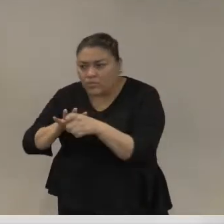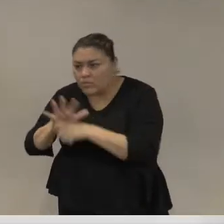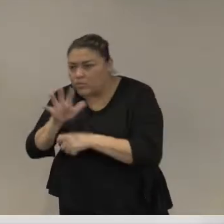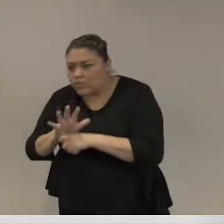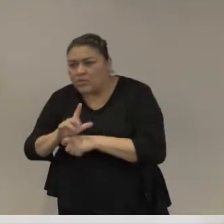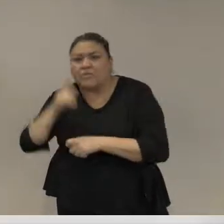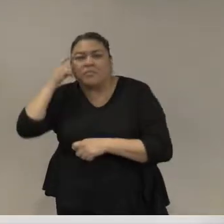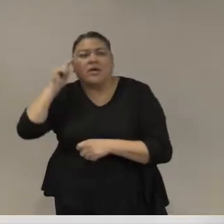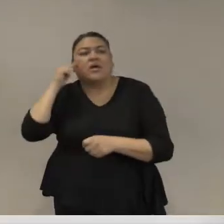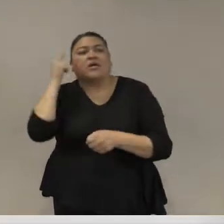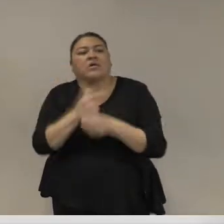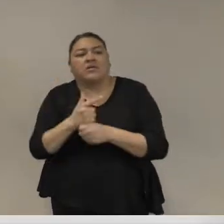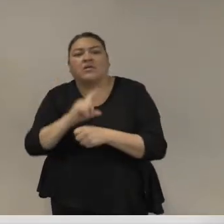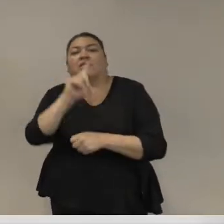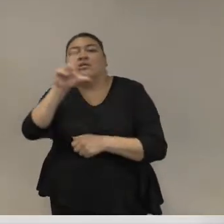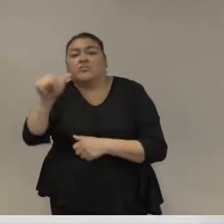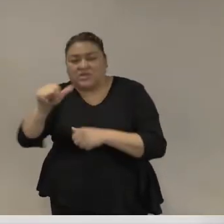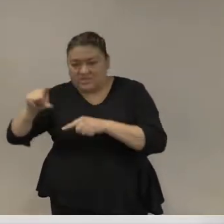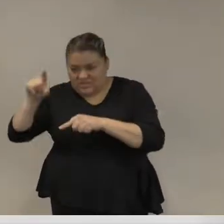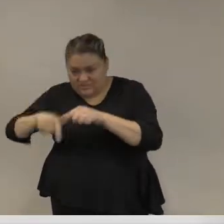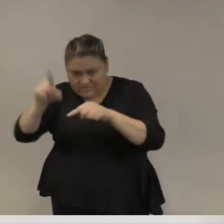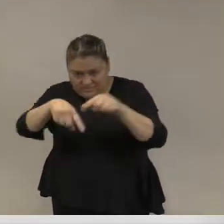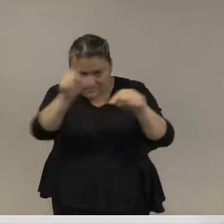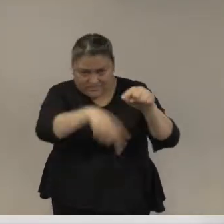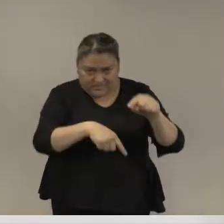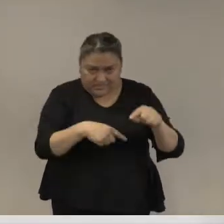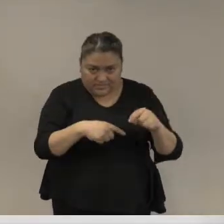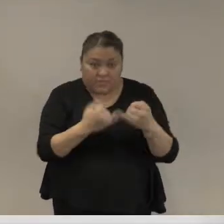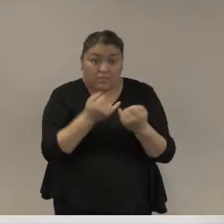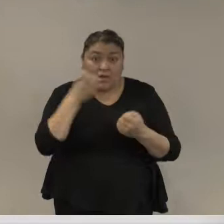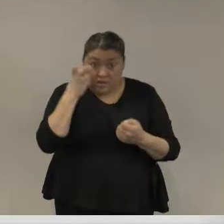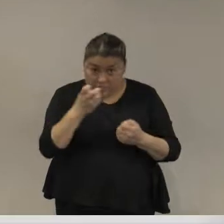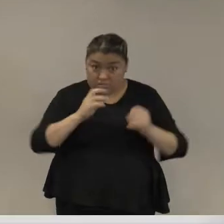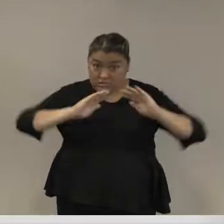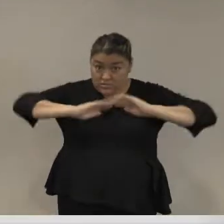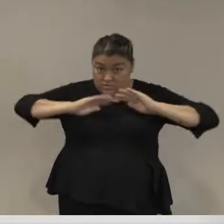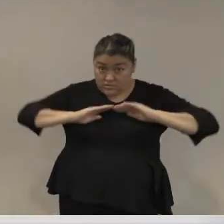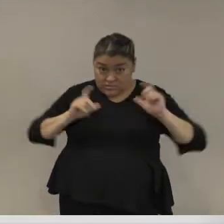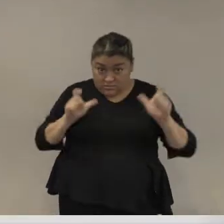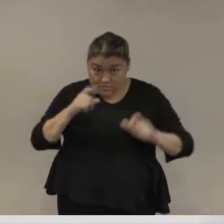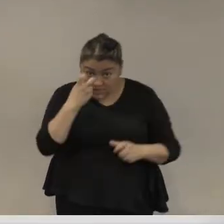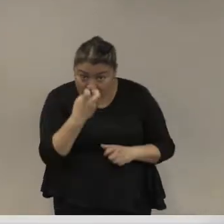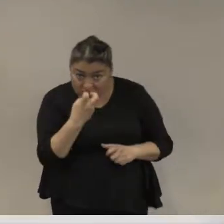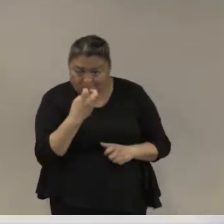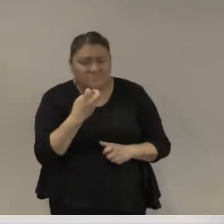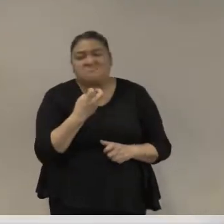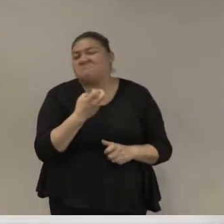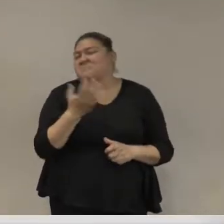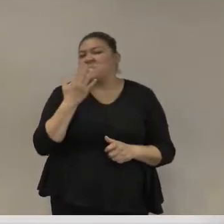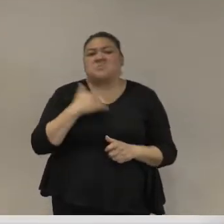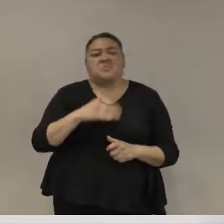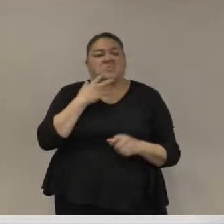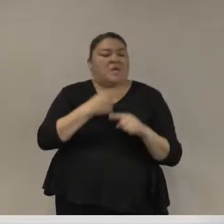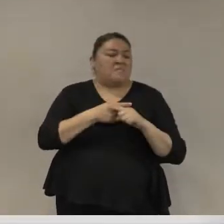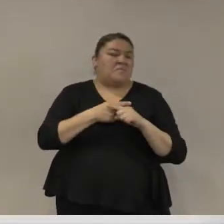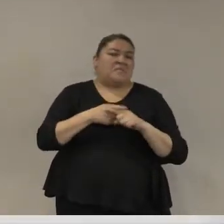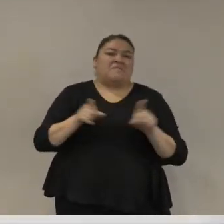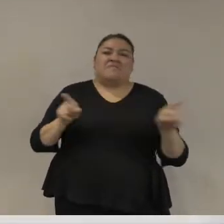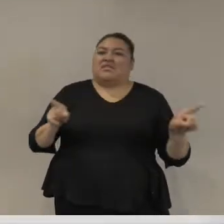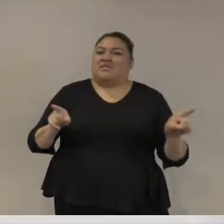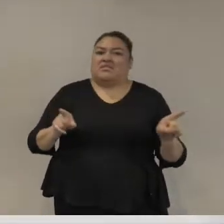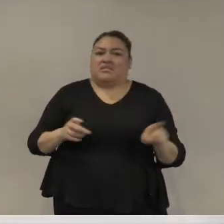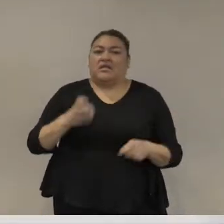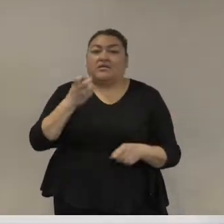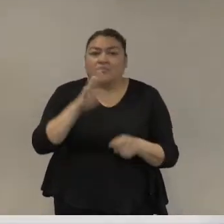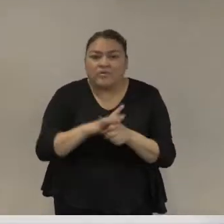desarticularlas no hay nada de carácter militar ni de gendarmería sobre esto aquí también es importante